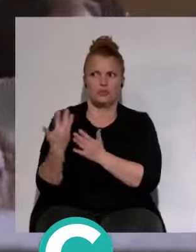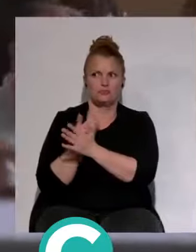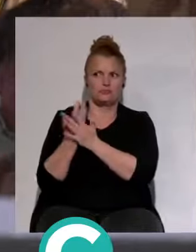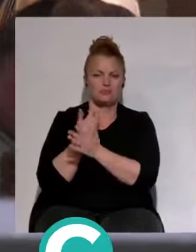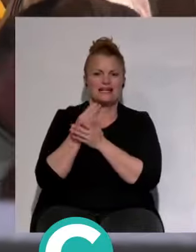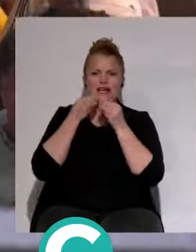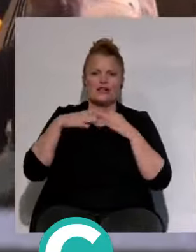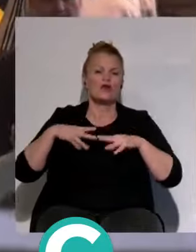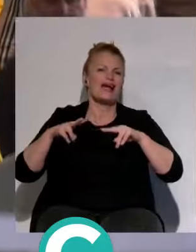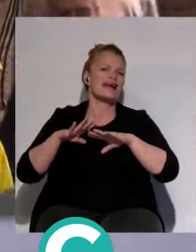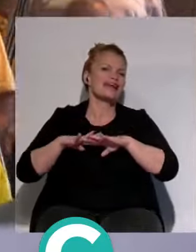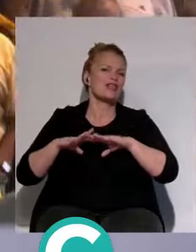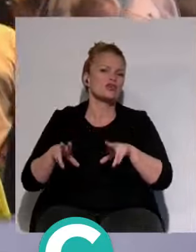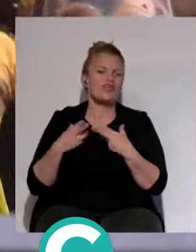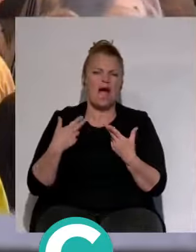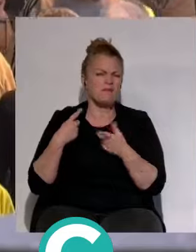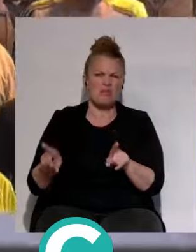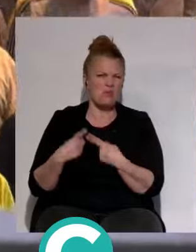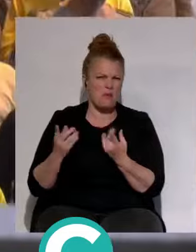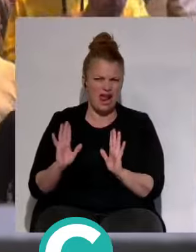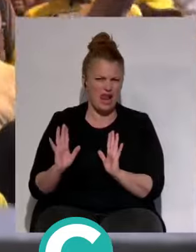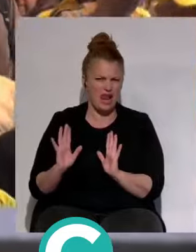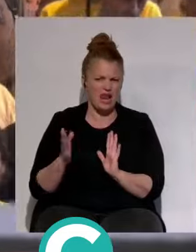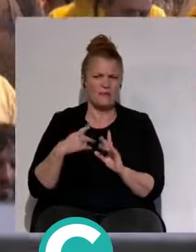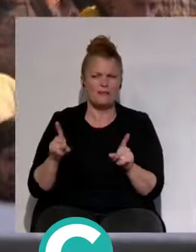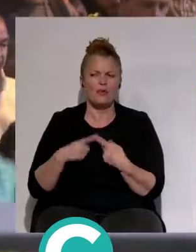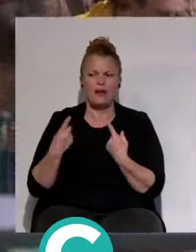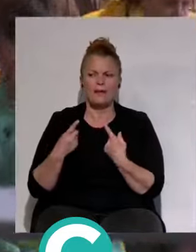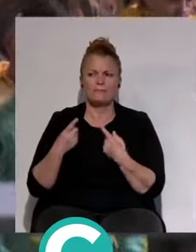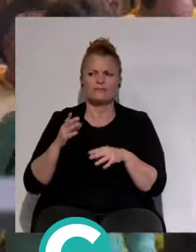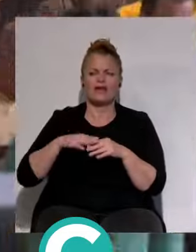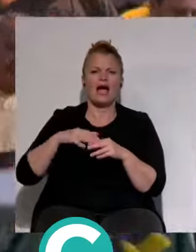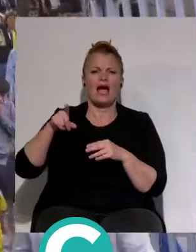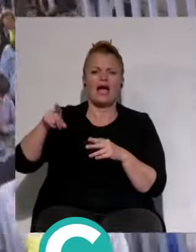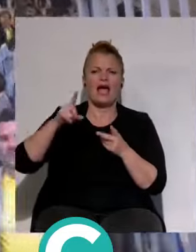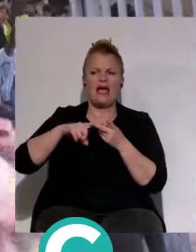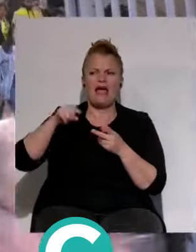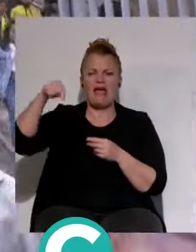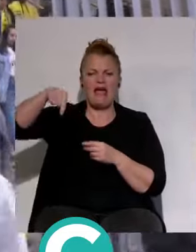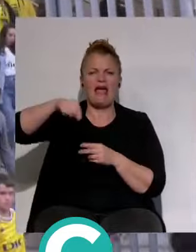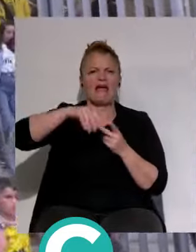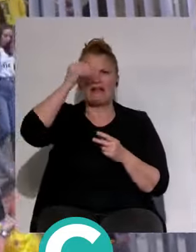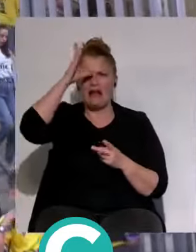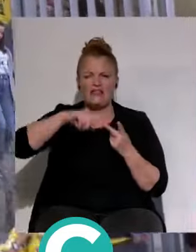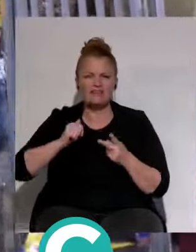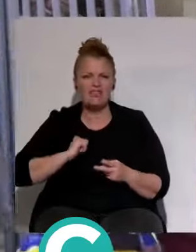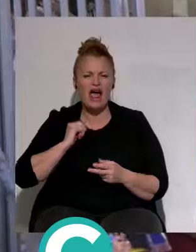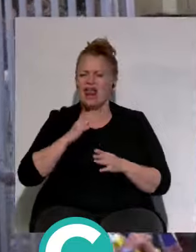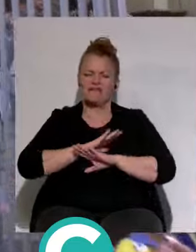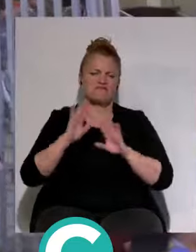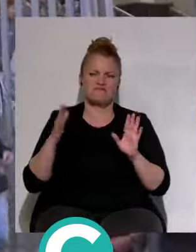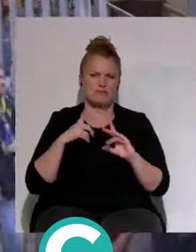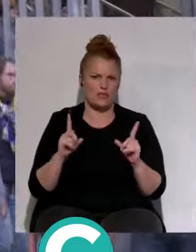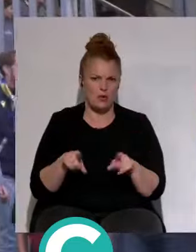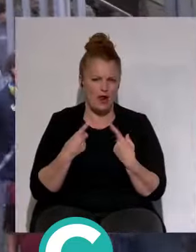redes sociales que a mí me da igual. Lo que pasa es que yo creo que... me da igual el Sport City, la inteligencia artificial, Por eso digo que el